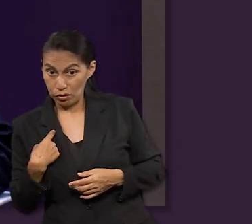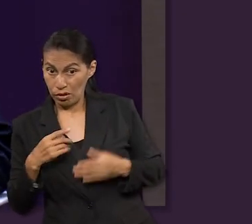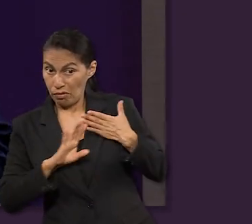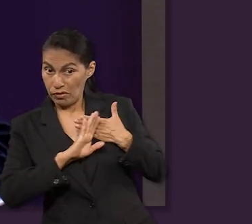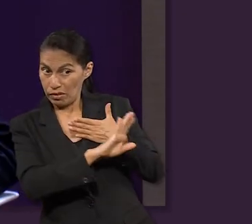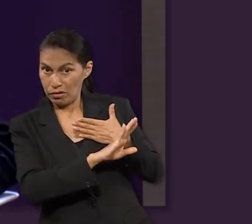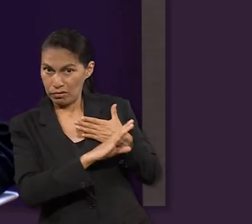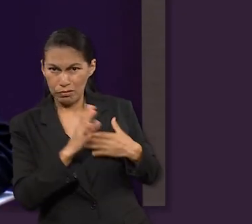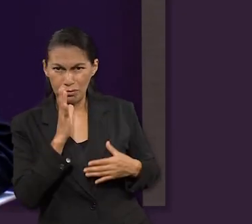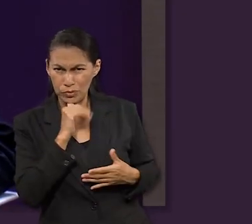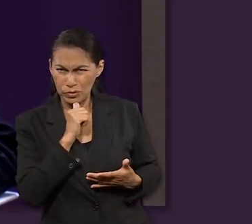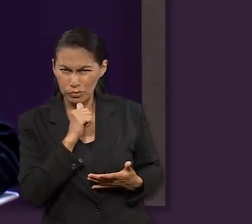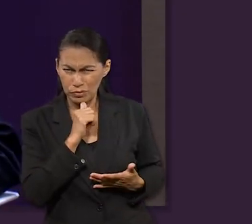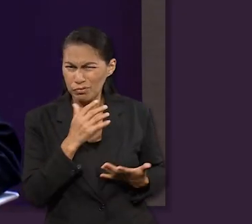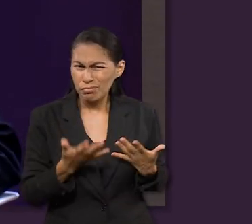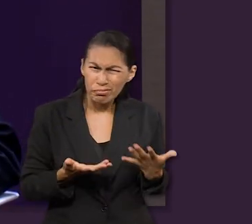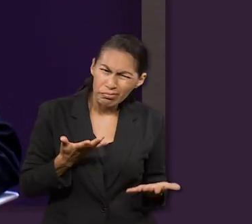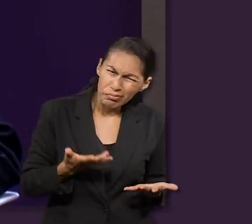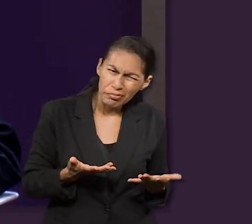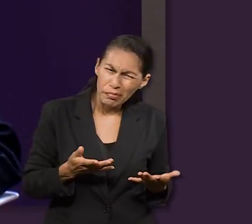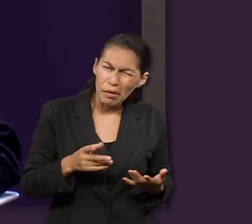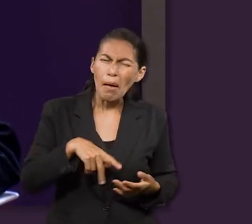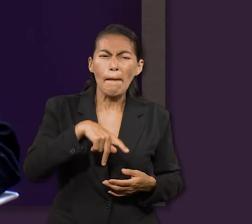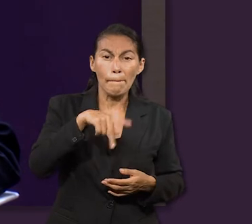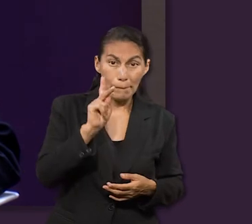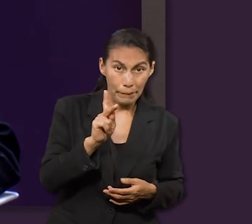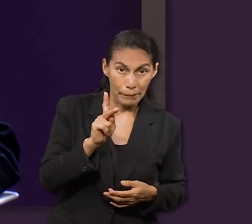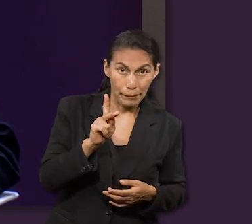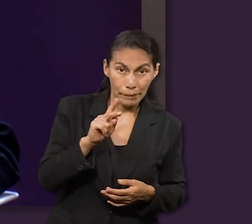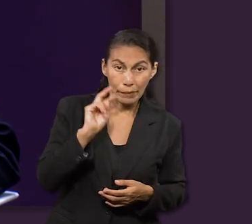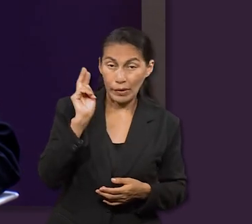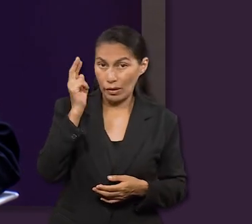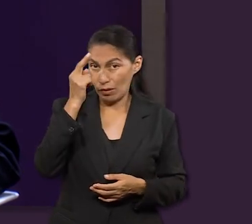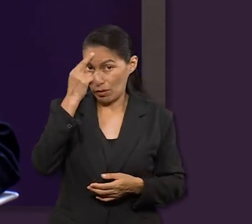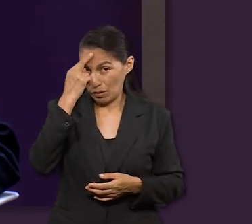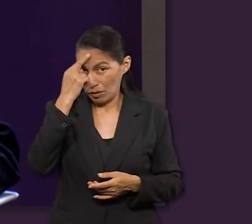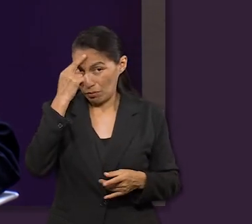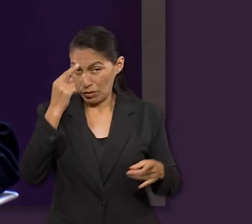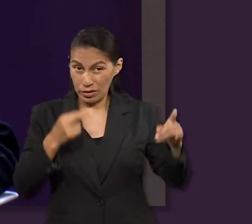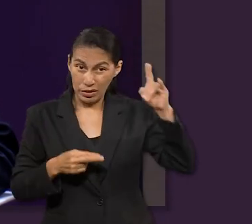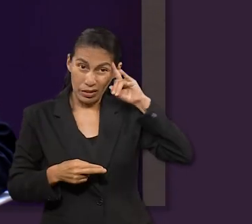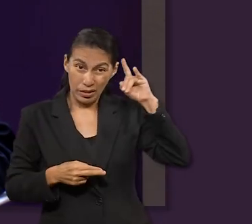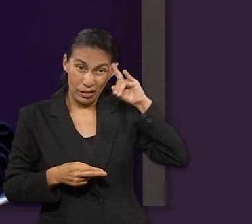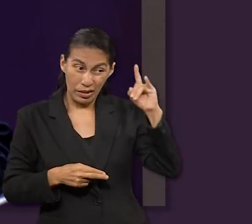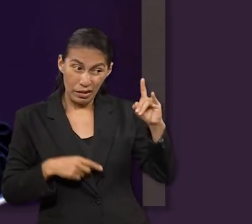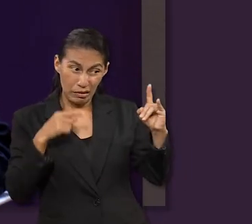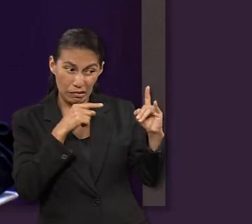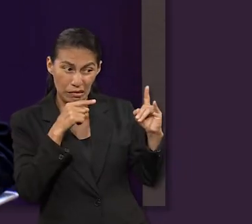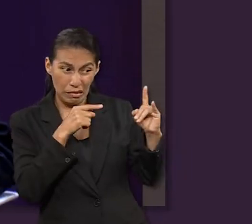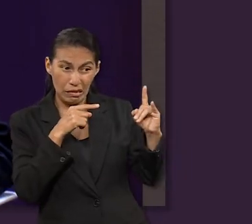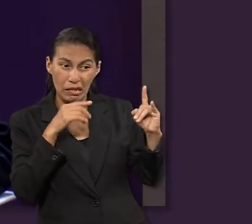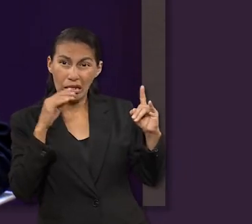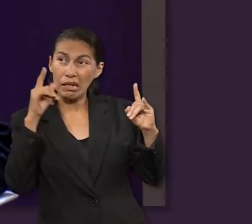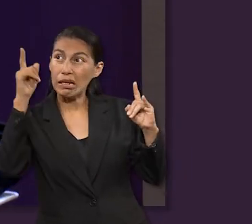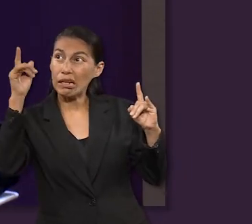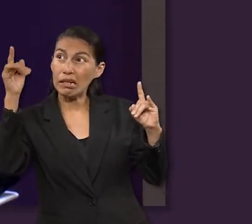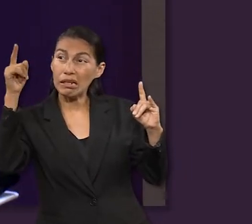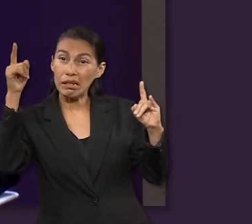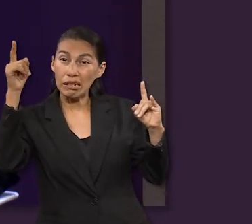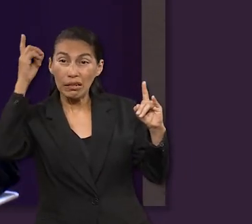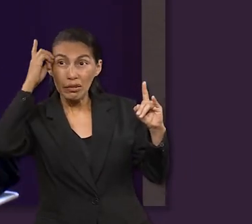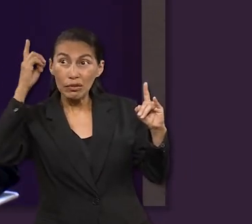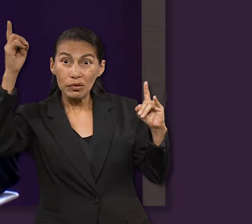podemos. Pero sí podemos recordar que el enemigo es un enemigo vencido.